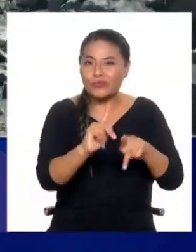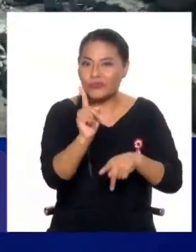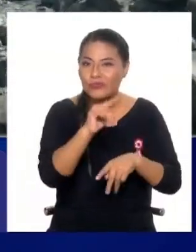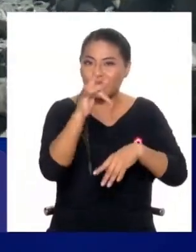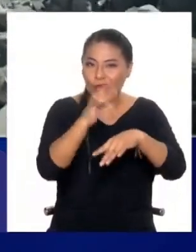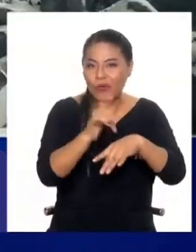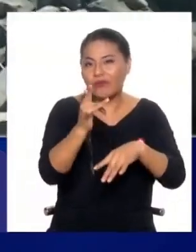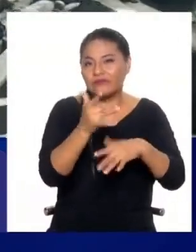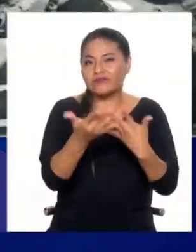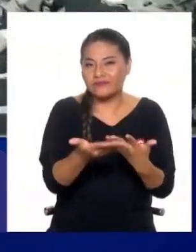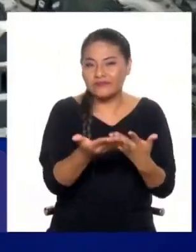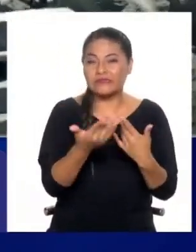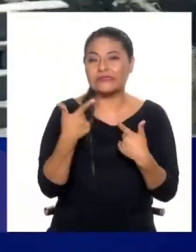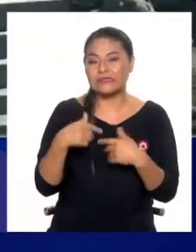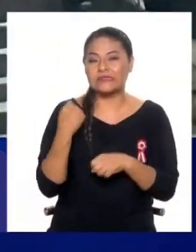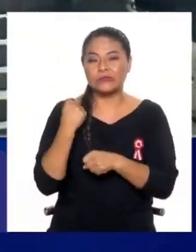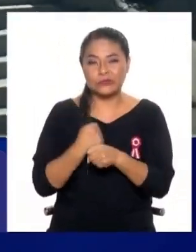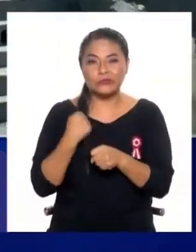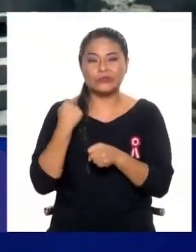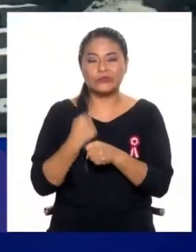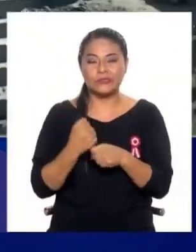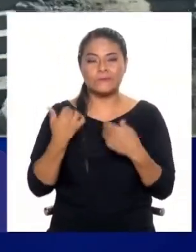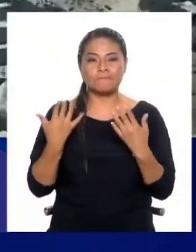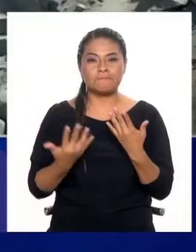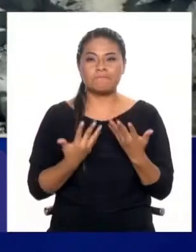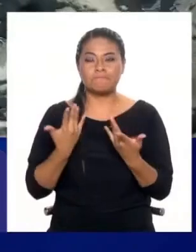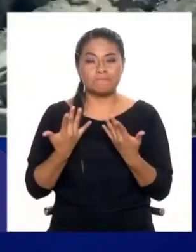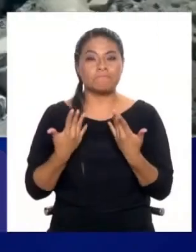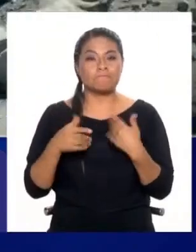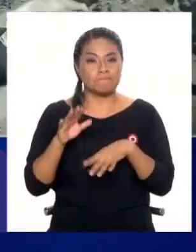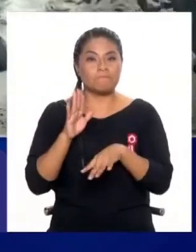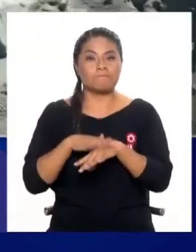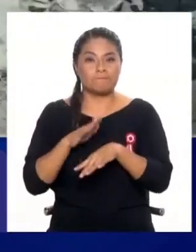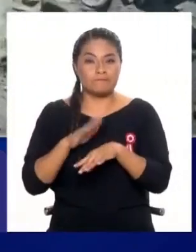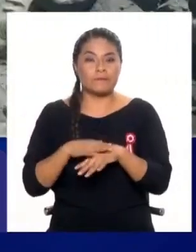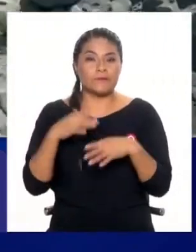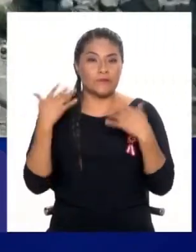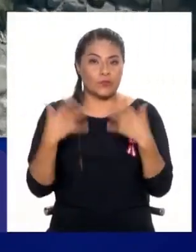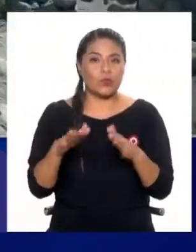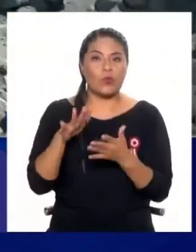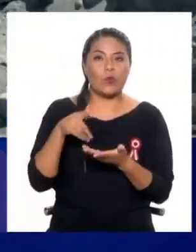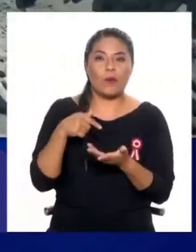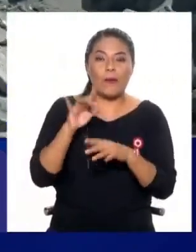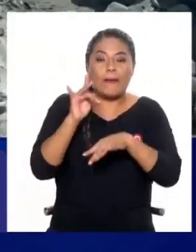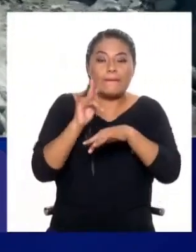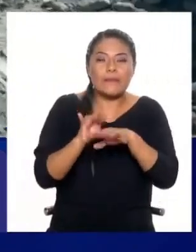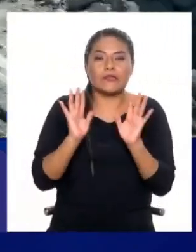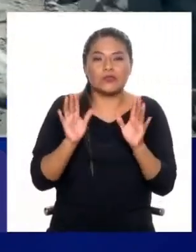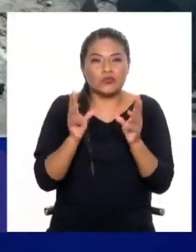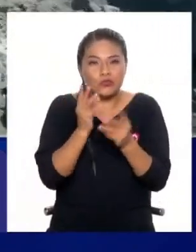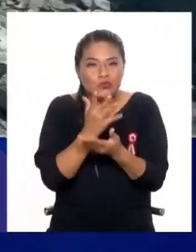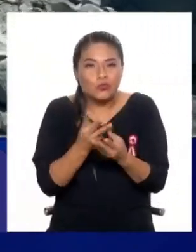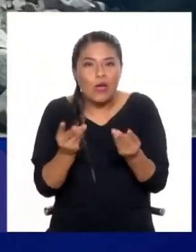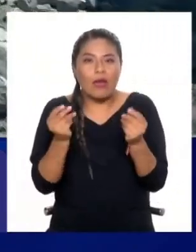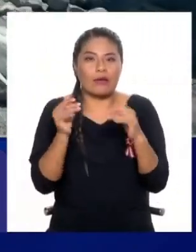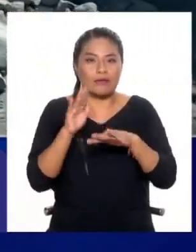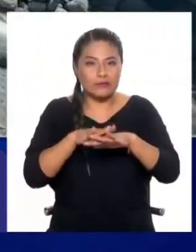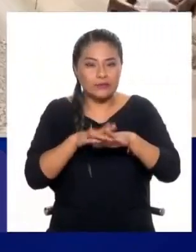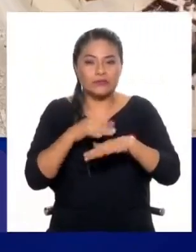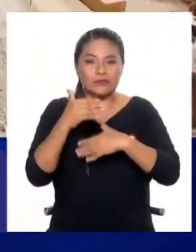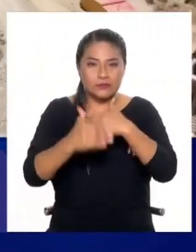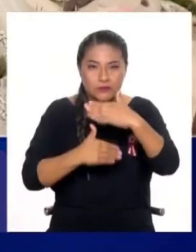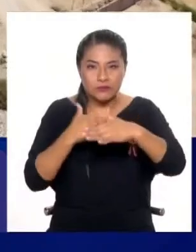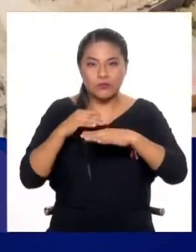Entonces es un trabajo muy, muy delicado que hay que hacer con la población. Como te digo, es un problema social que